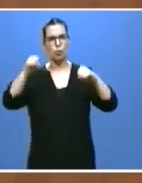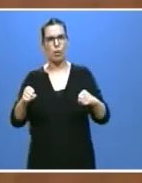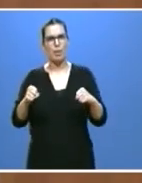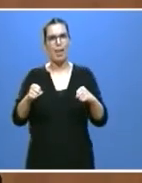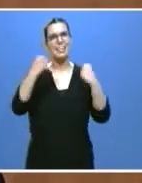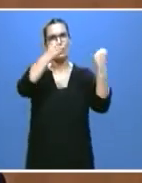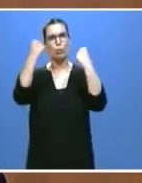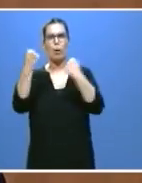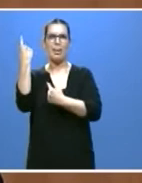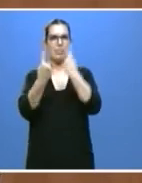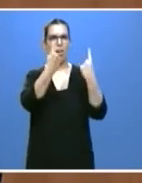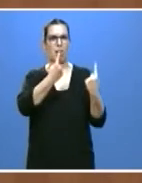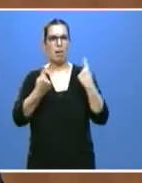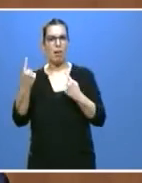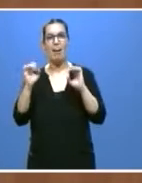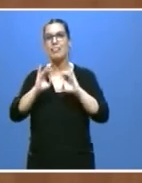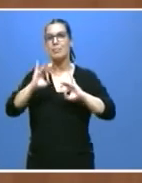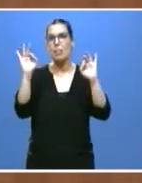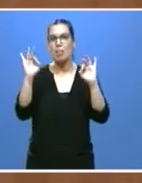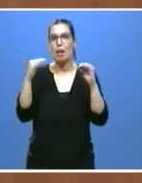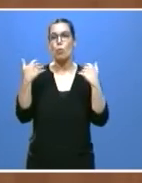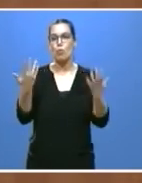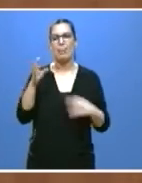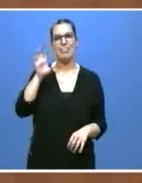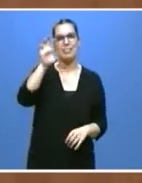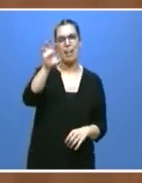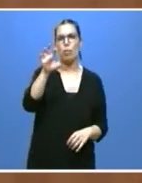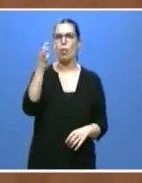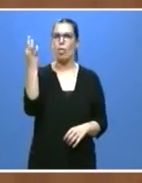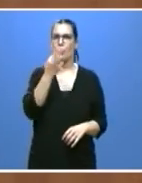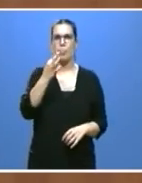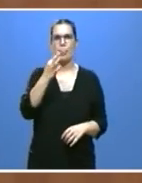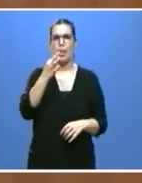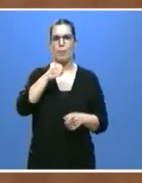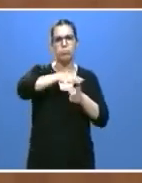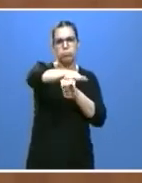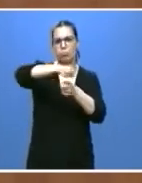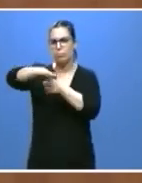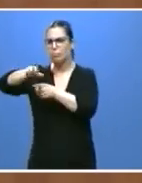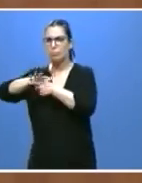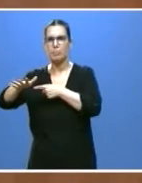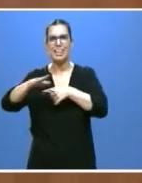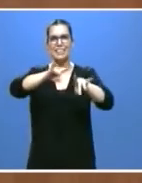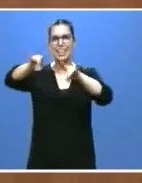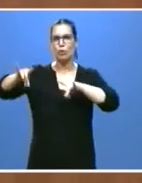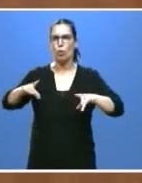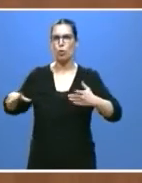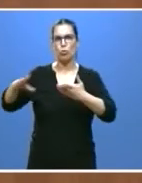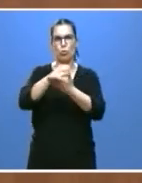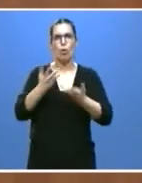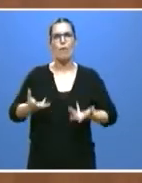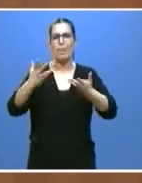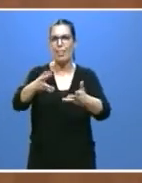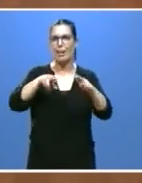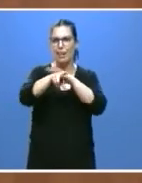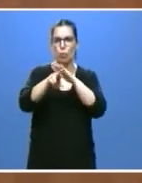sus instituciones. En especial el Estado debe estar presente en todos los territorios y contar con todos los instrumentos que faciliten